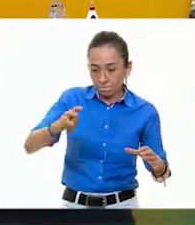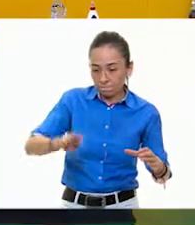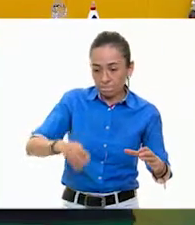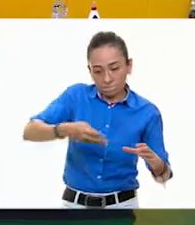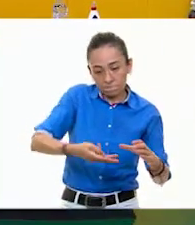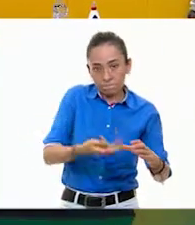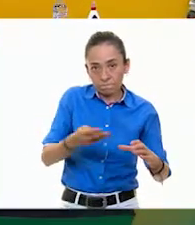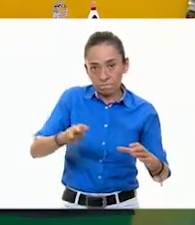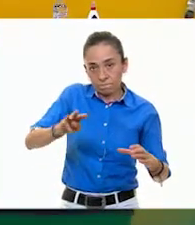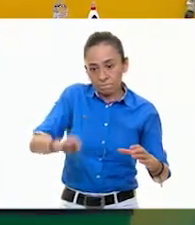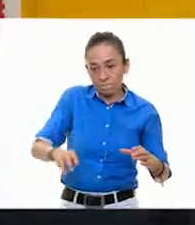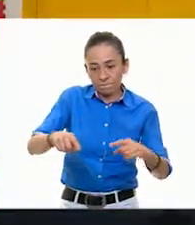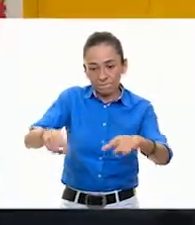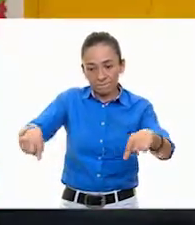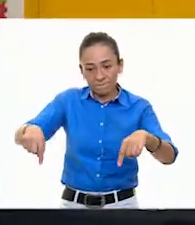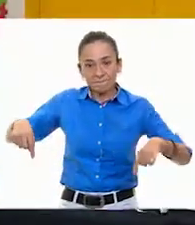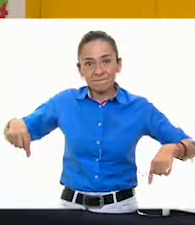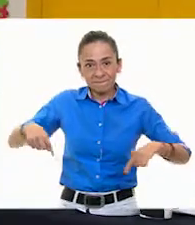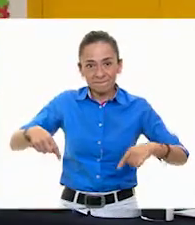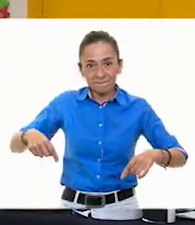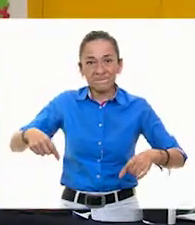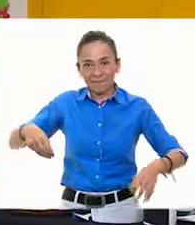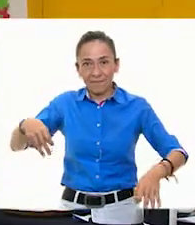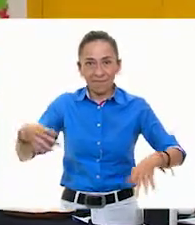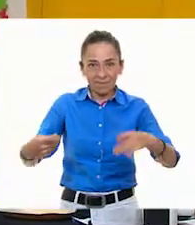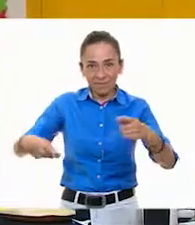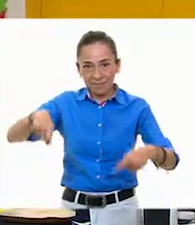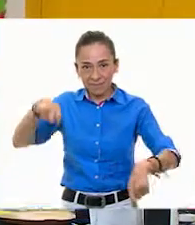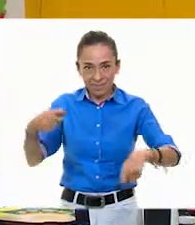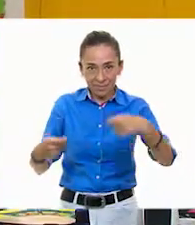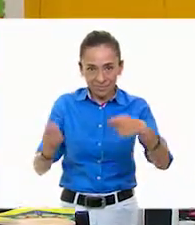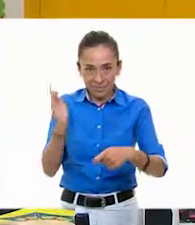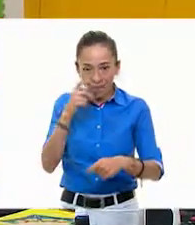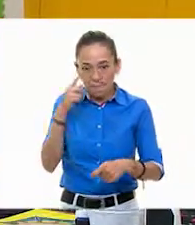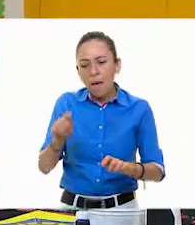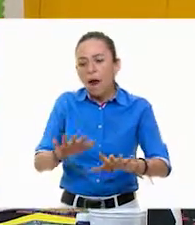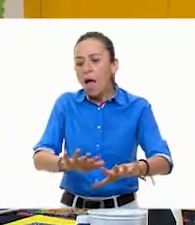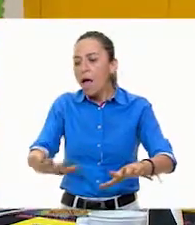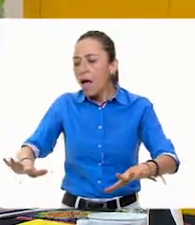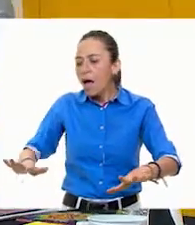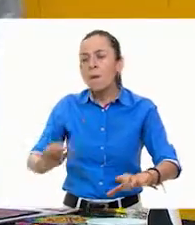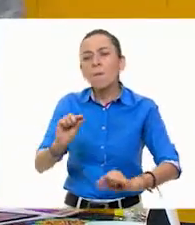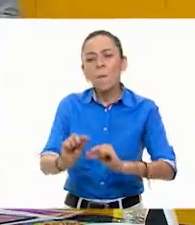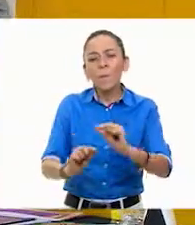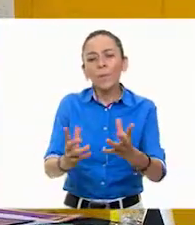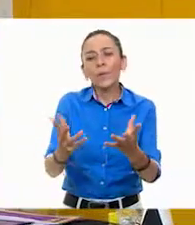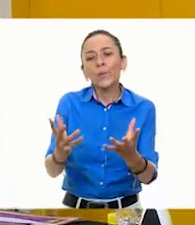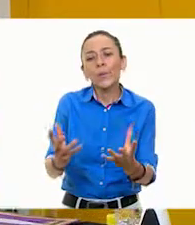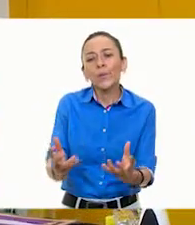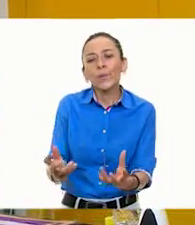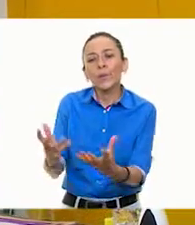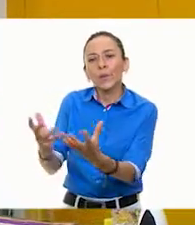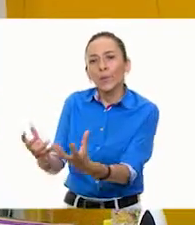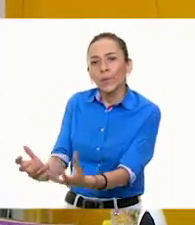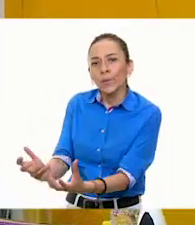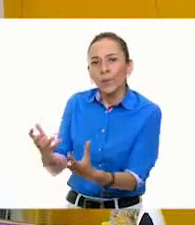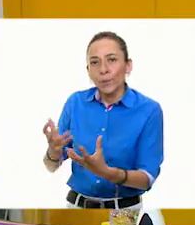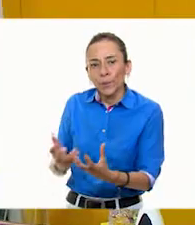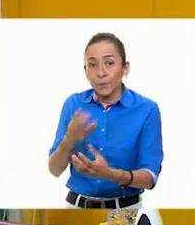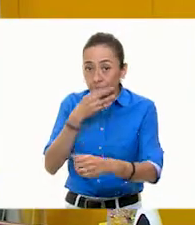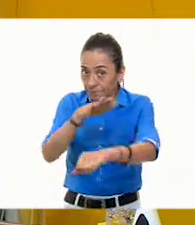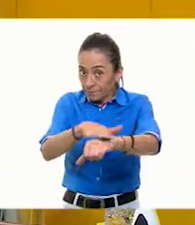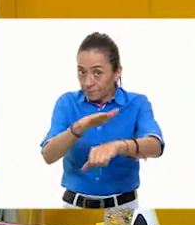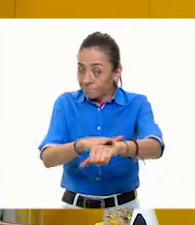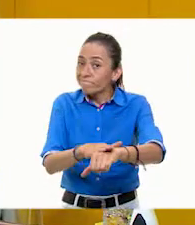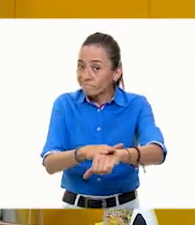para que así mismas vayan secando, es importante que las vayan separando, las vayan